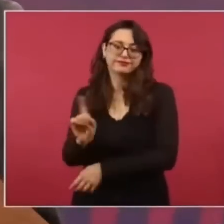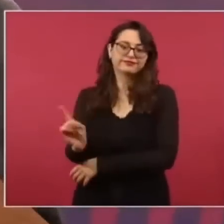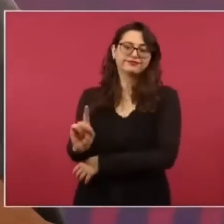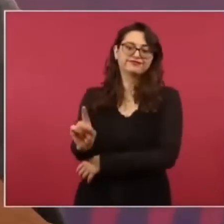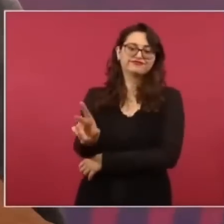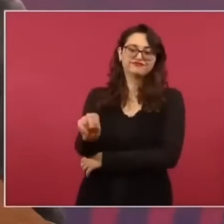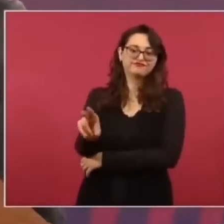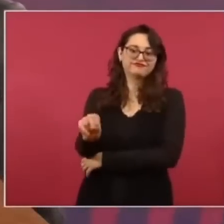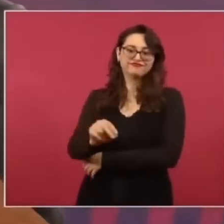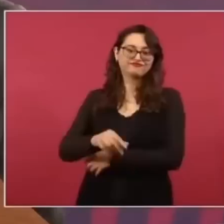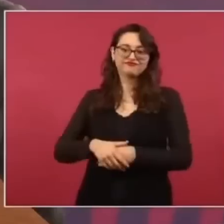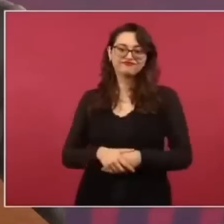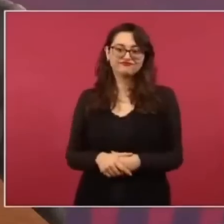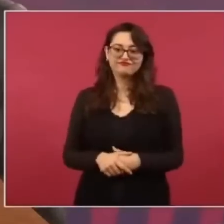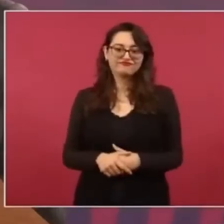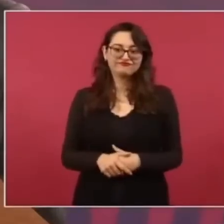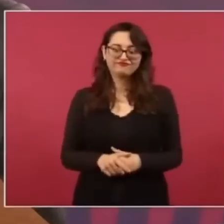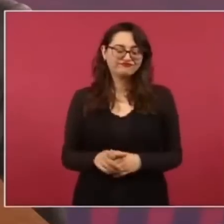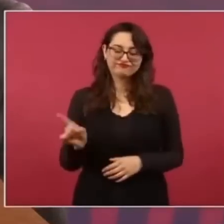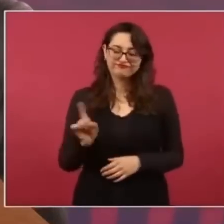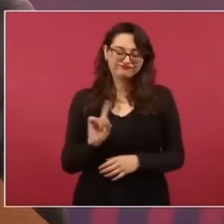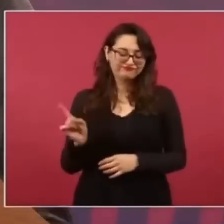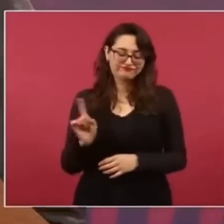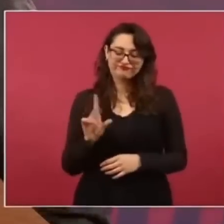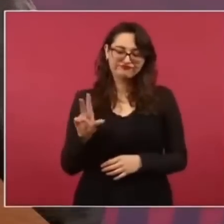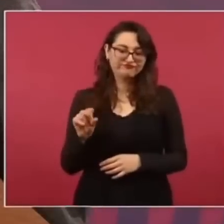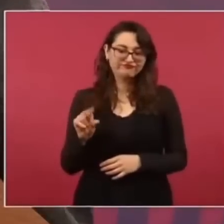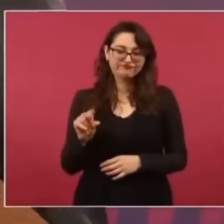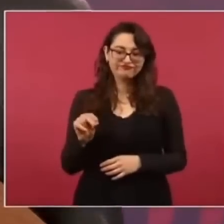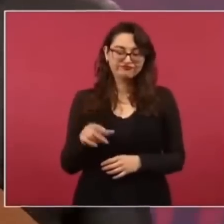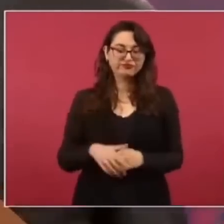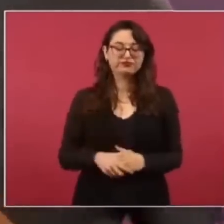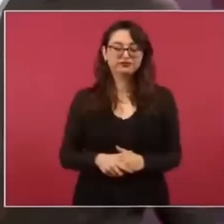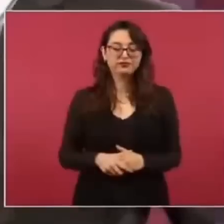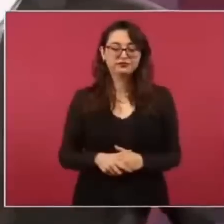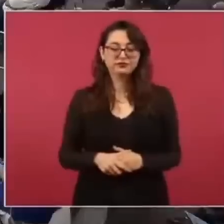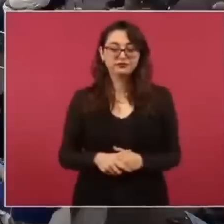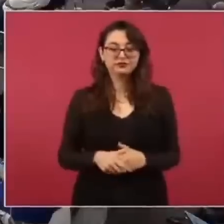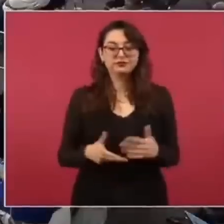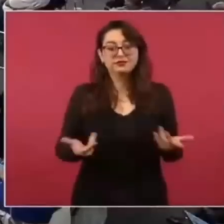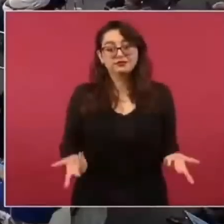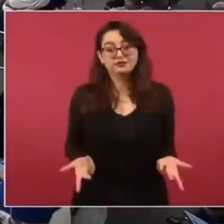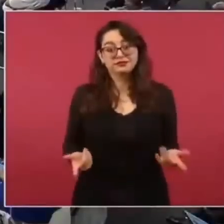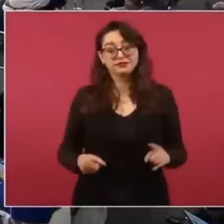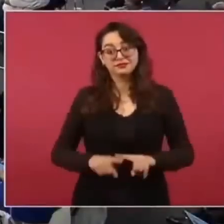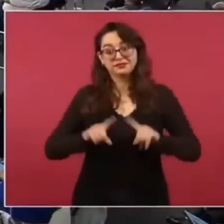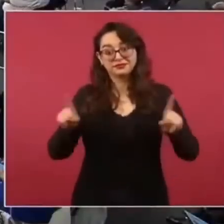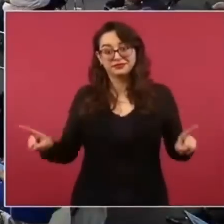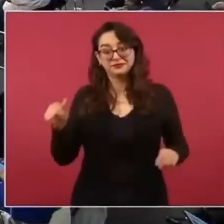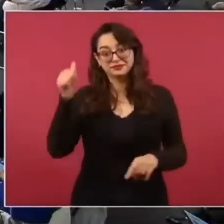ya no. Muy distinto a Hidalgo y a Morelos.